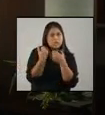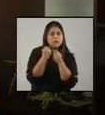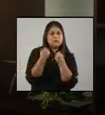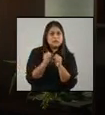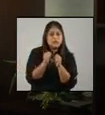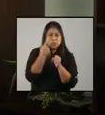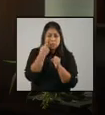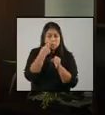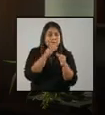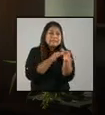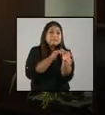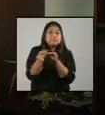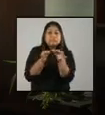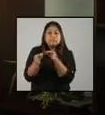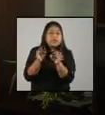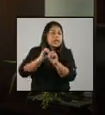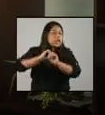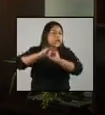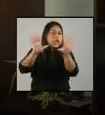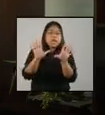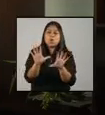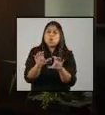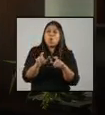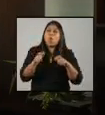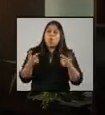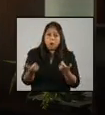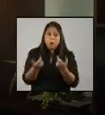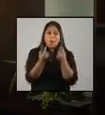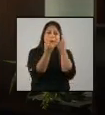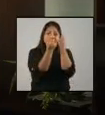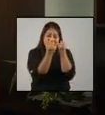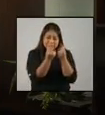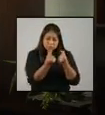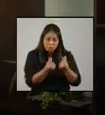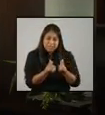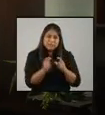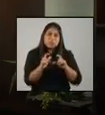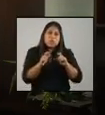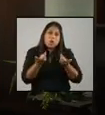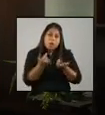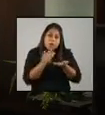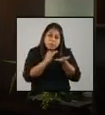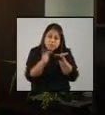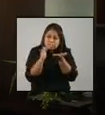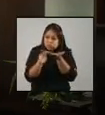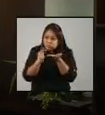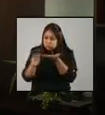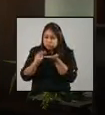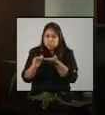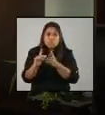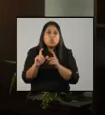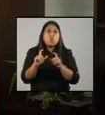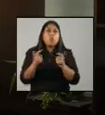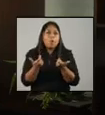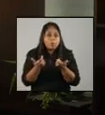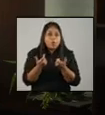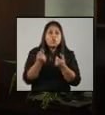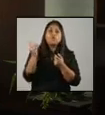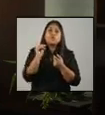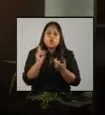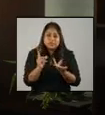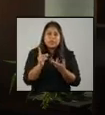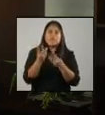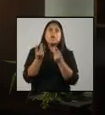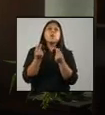claridad el alcance de todos los fondos, cómo se han manejado cada uno de los centavos de los programas